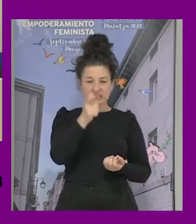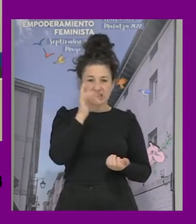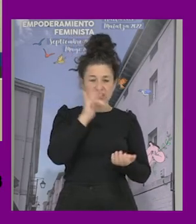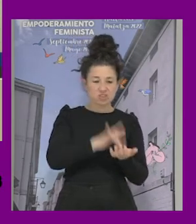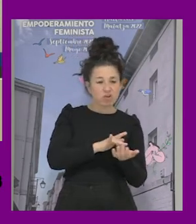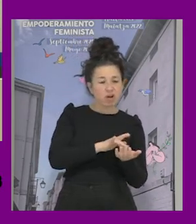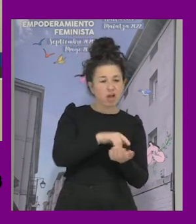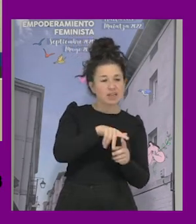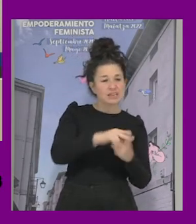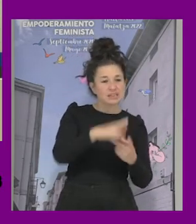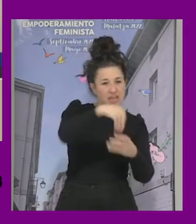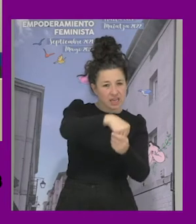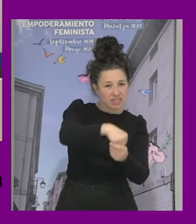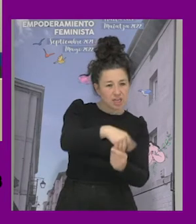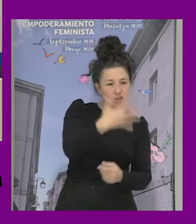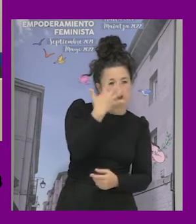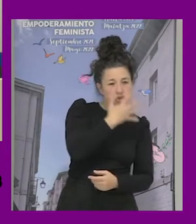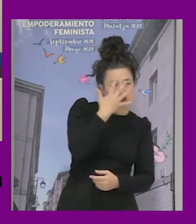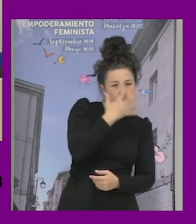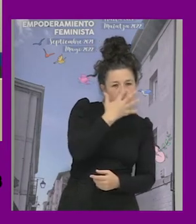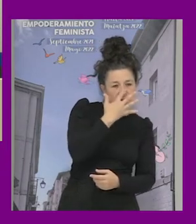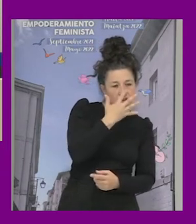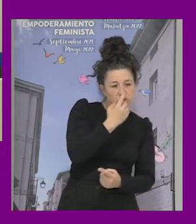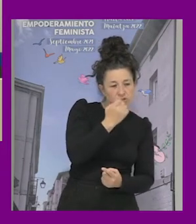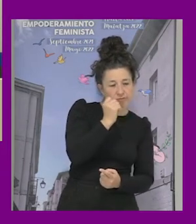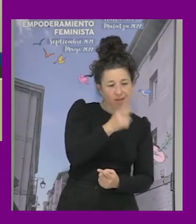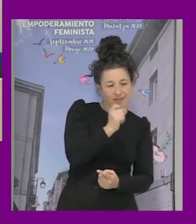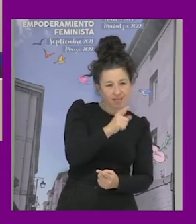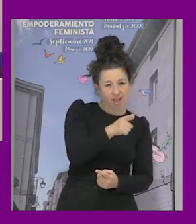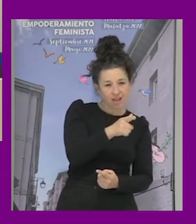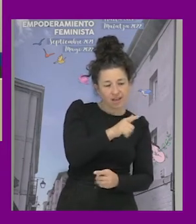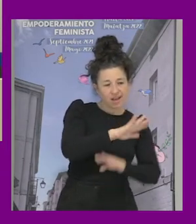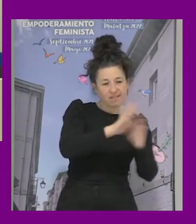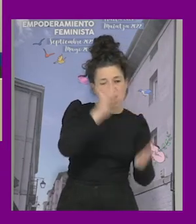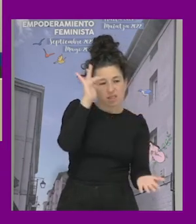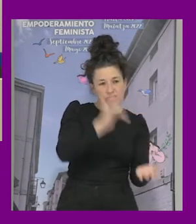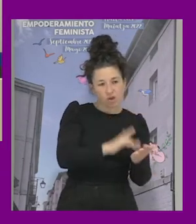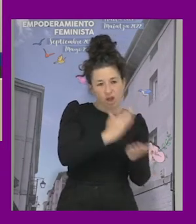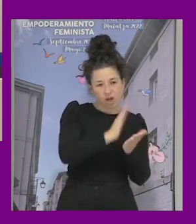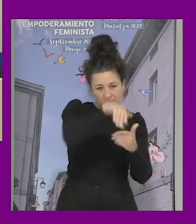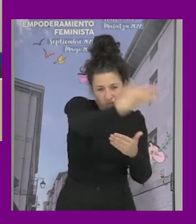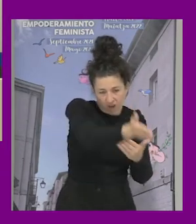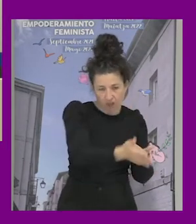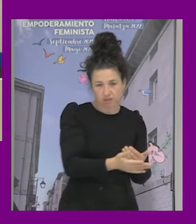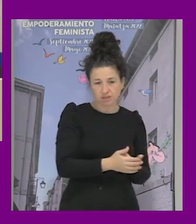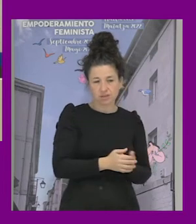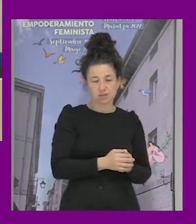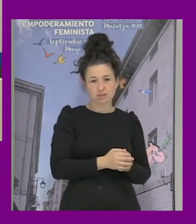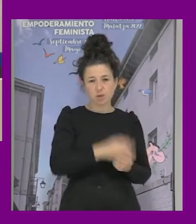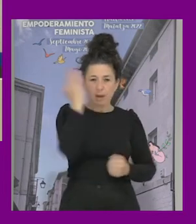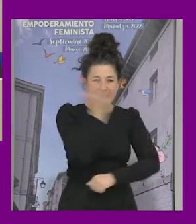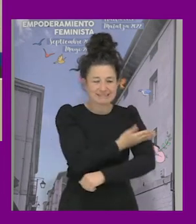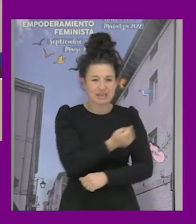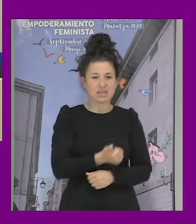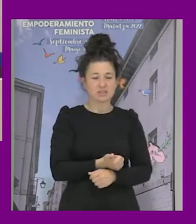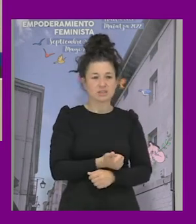sospechosos habituales que acaban amonestados que acaban fuera de clase etcétera ¿no? y pensaba